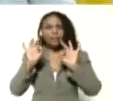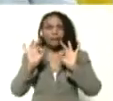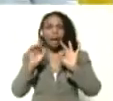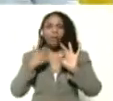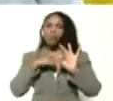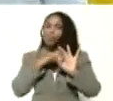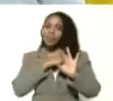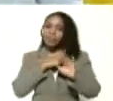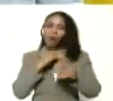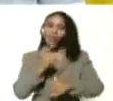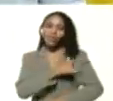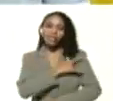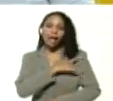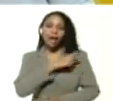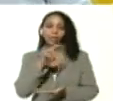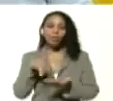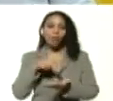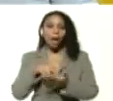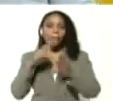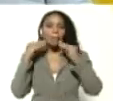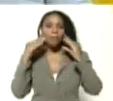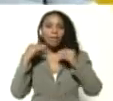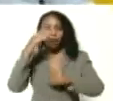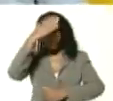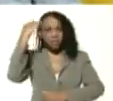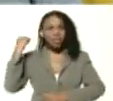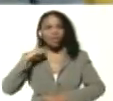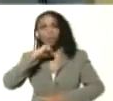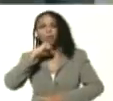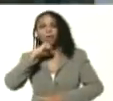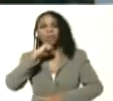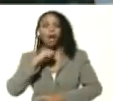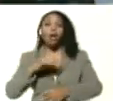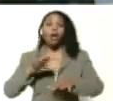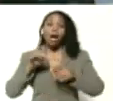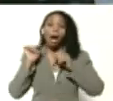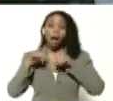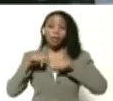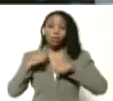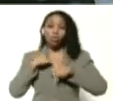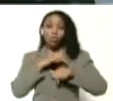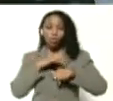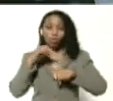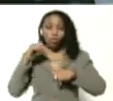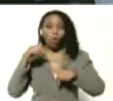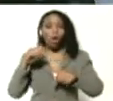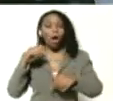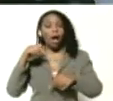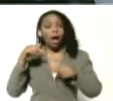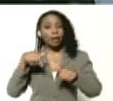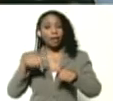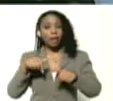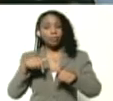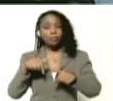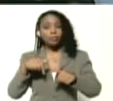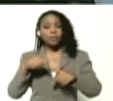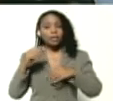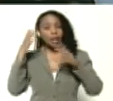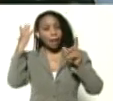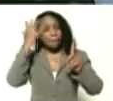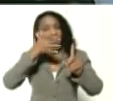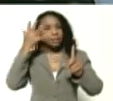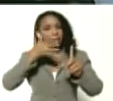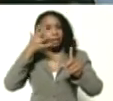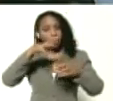nuestra Universidad Nacional Experimental Francisco de Miranda. Justamente nos encontramos acá el día de hoy desde las instalaciones de aprendizaje